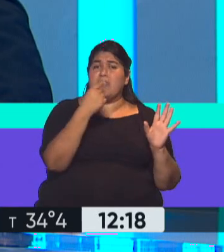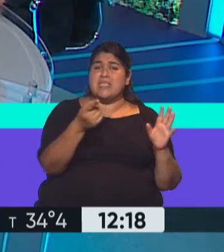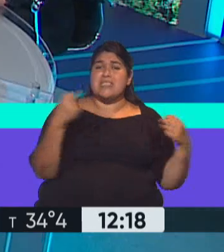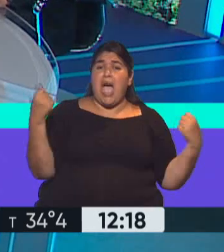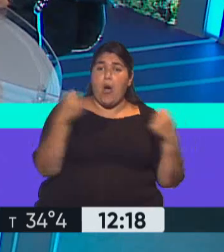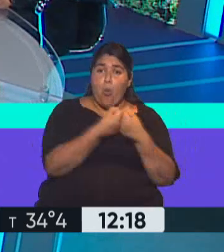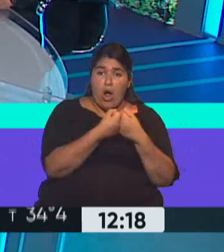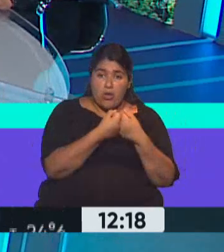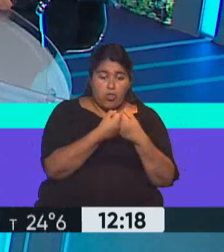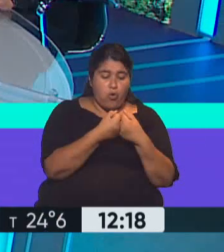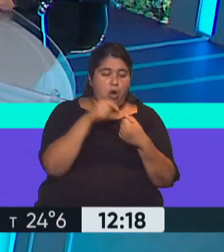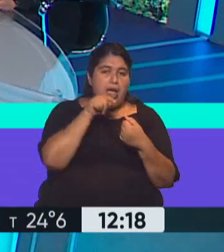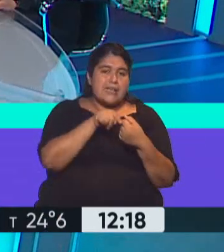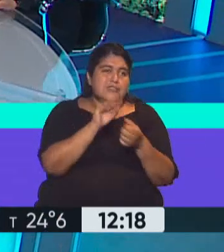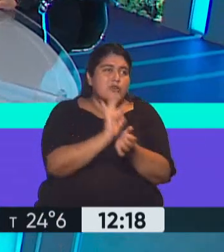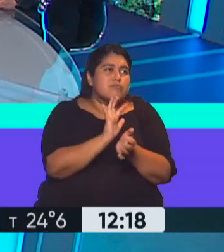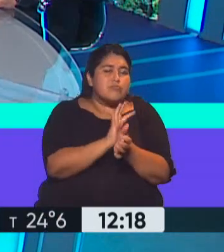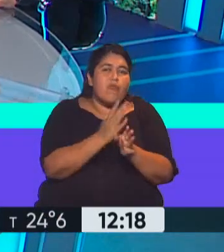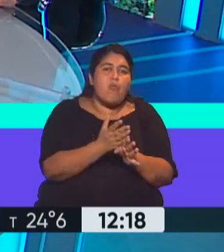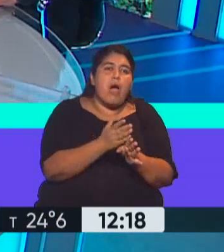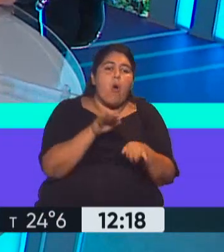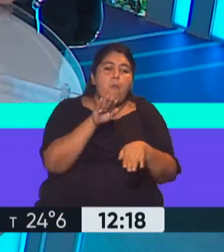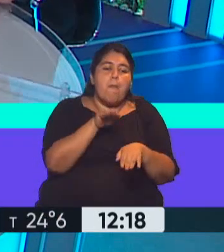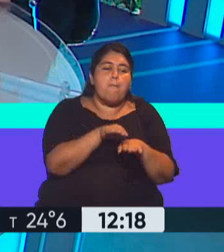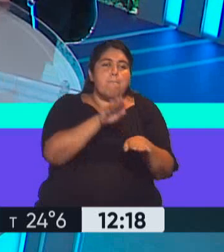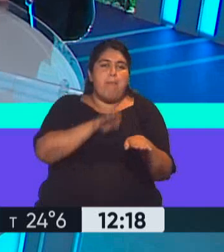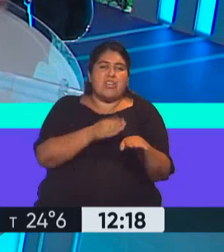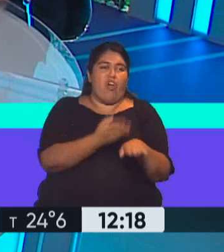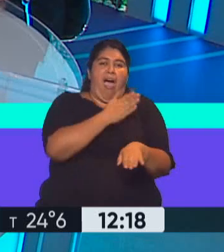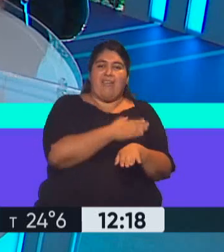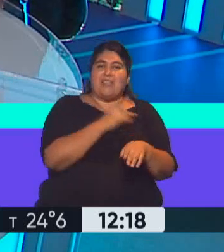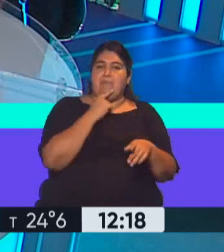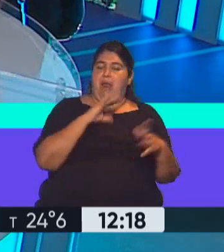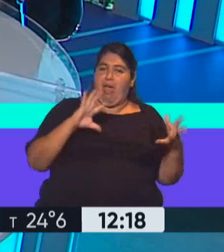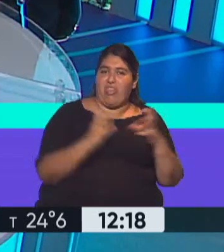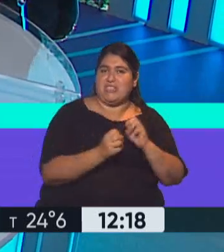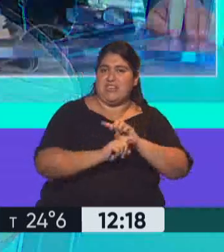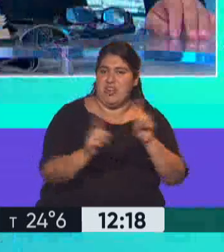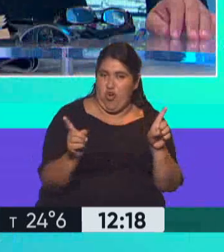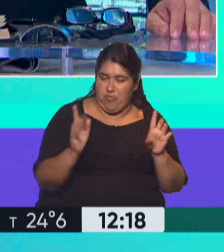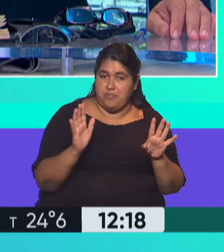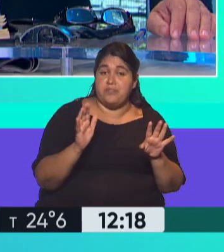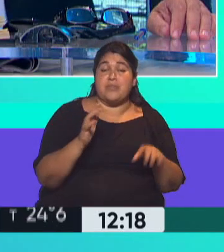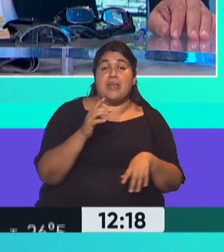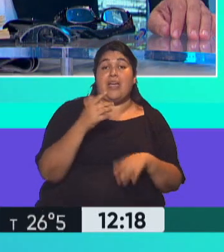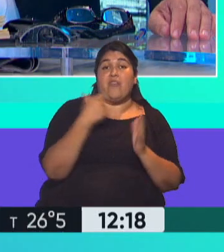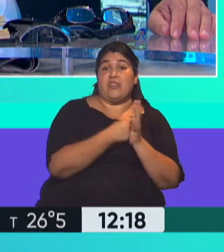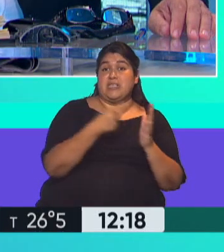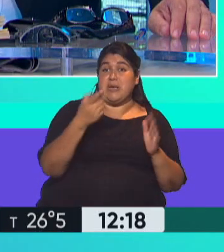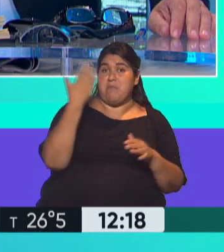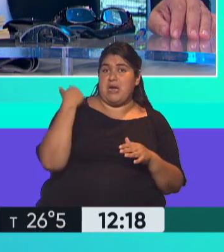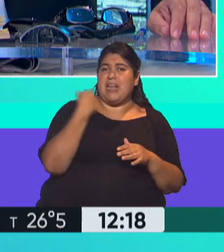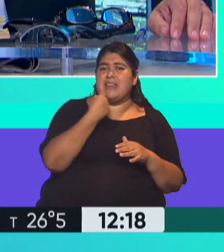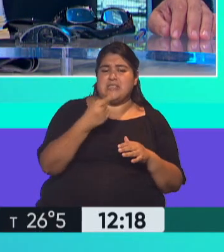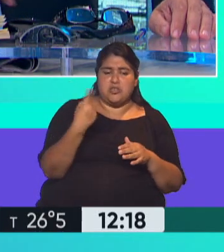evita un desastre, evita una catástrofe. La catástrofe cuál era, que Guzmán el fin de semana lo describió como entramos